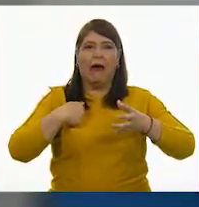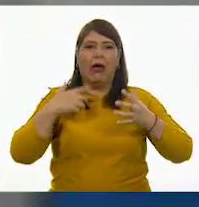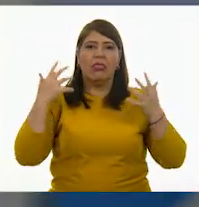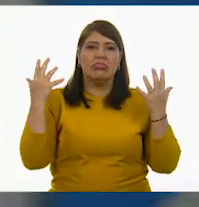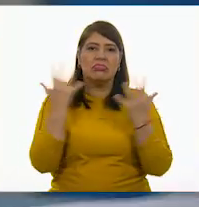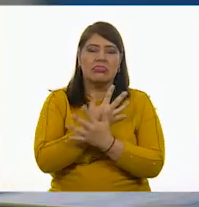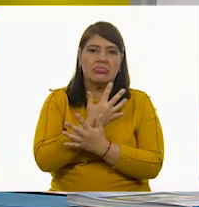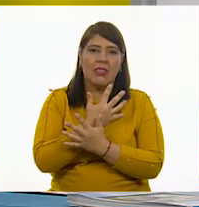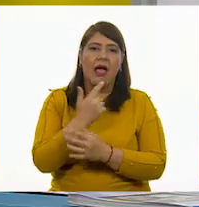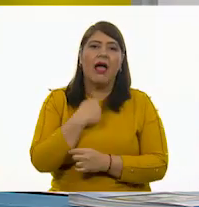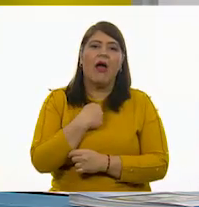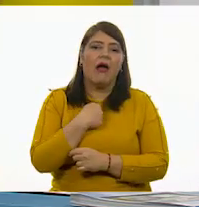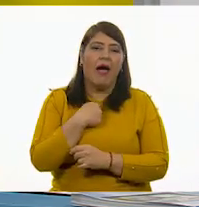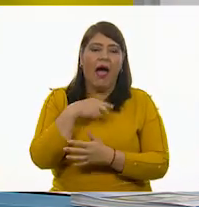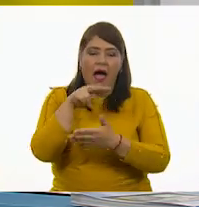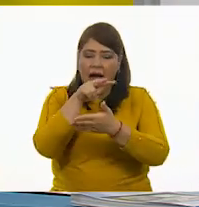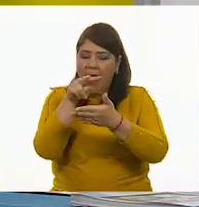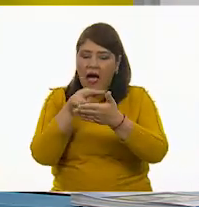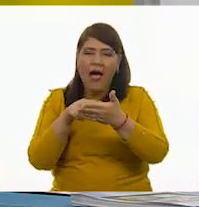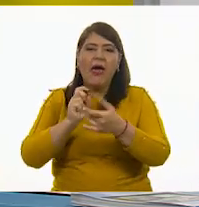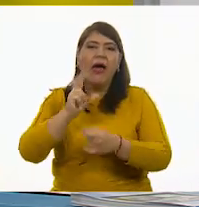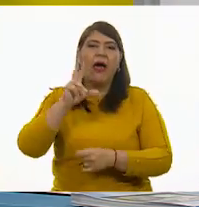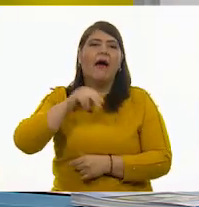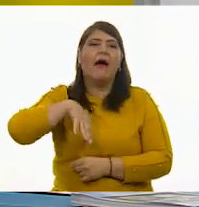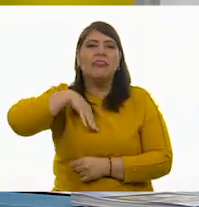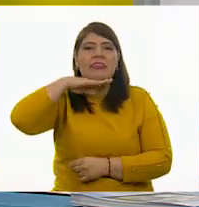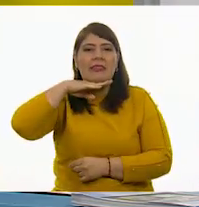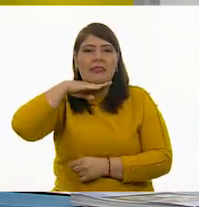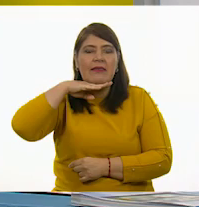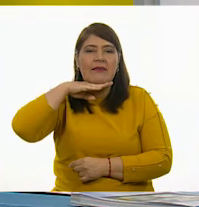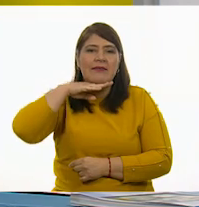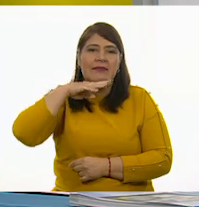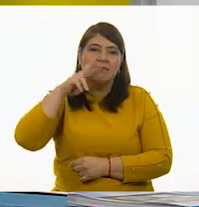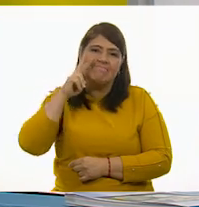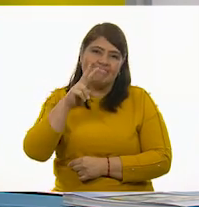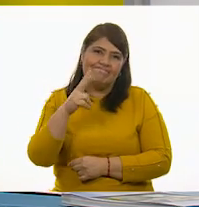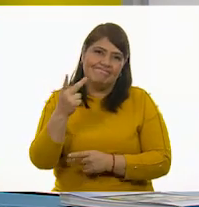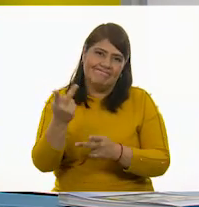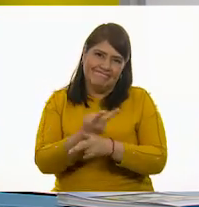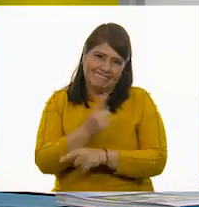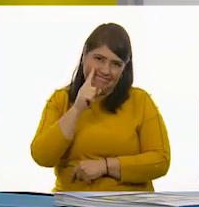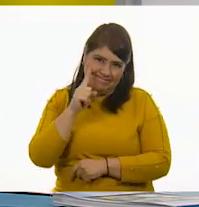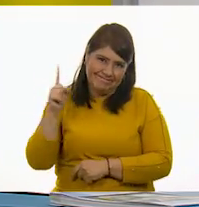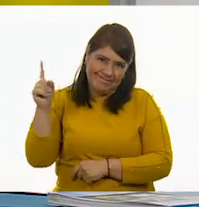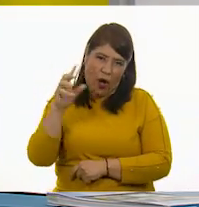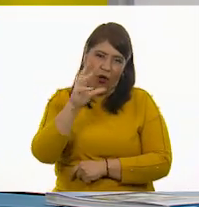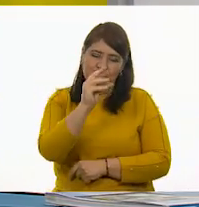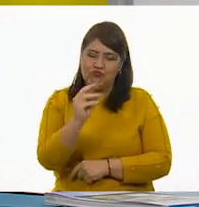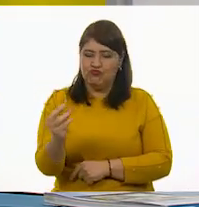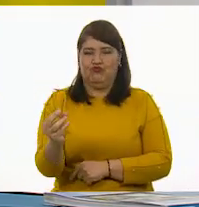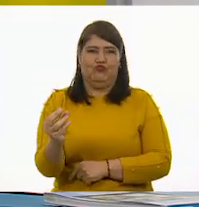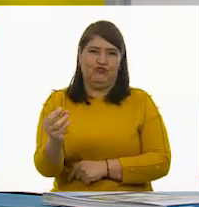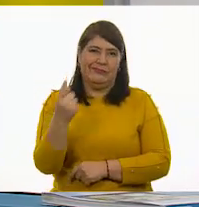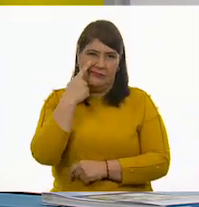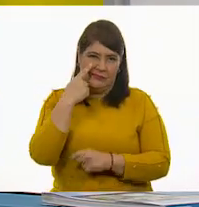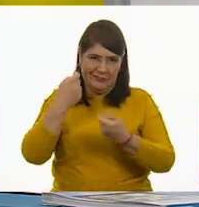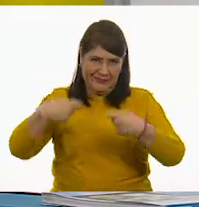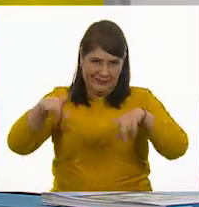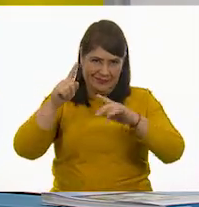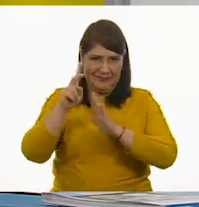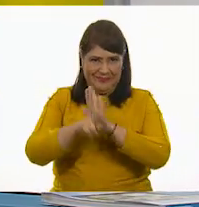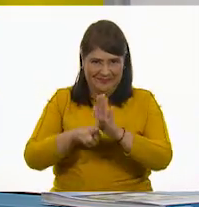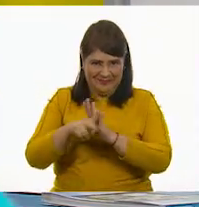por no leer con detenimiento la etiqueta, ve lo que le pasó. Vamos al video y ahorita regresamos.